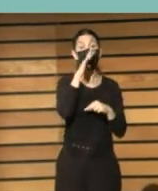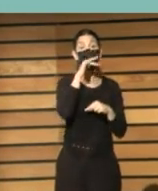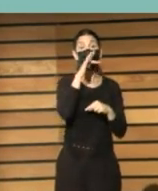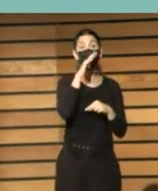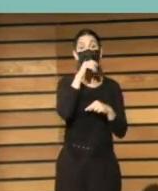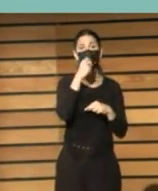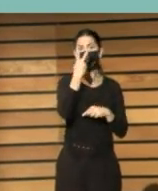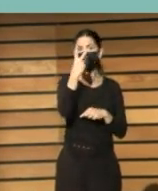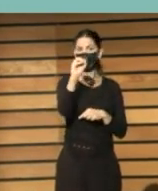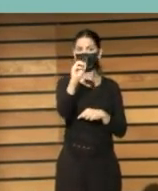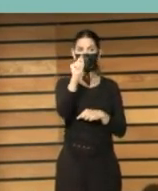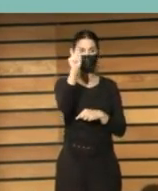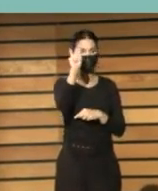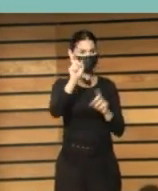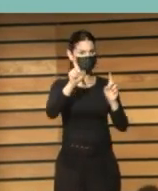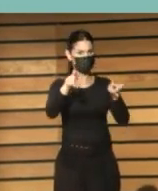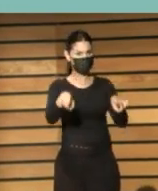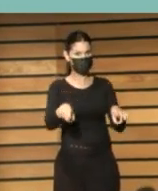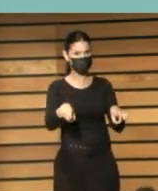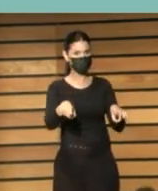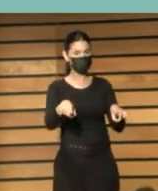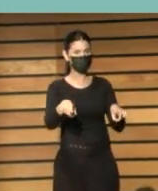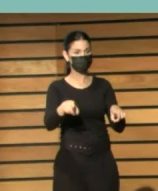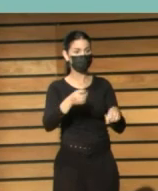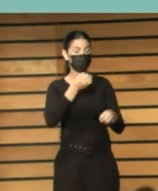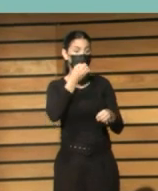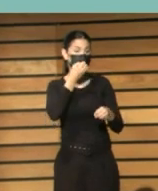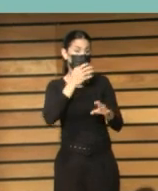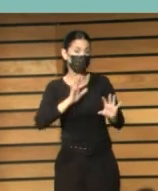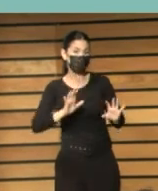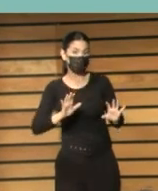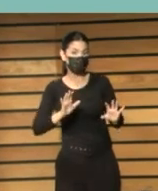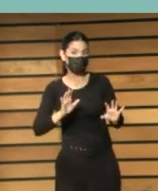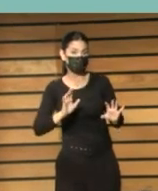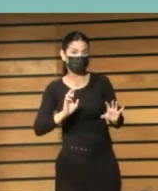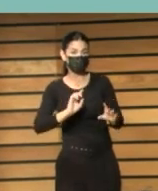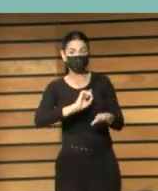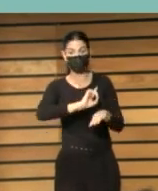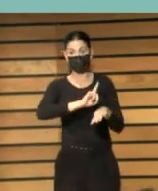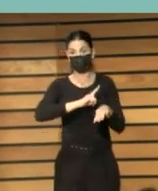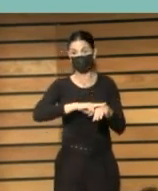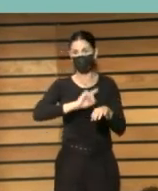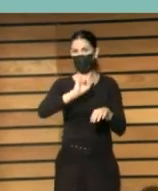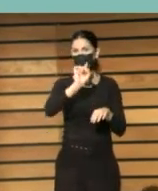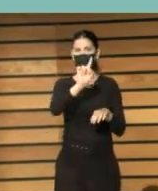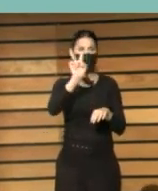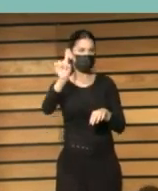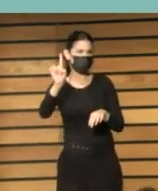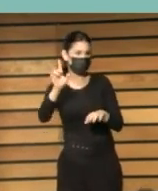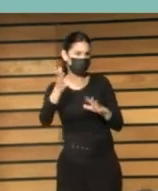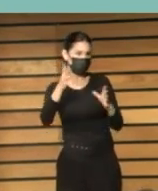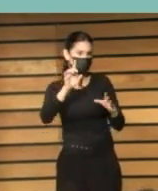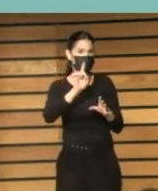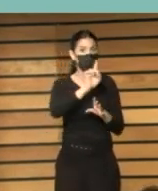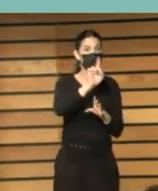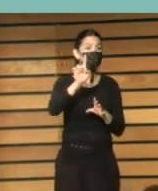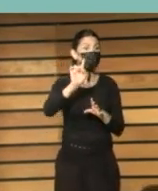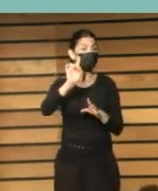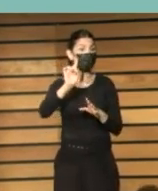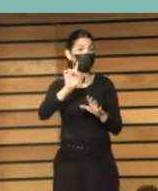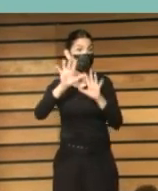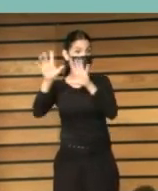20 minutos de descanso y bueno la idea era volver a las 11 pues 11 y 10 como tarde aquí